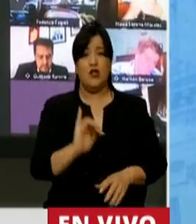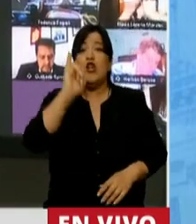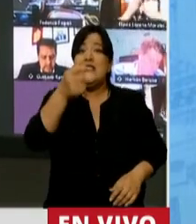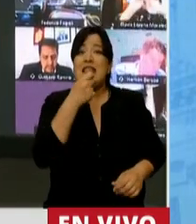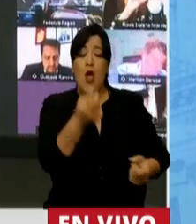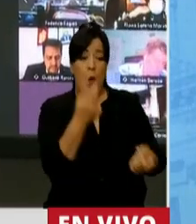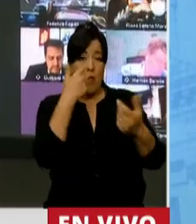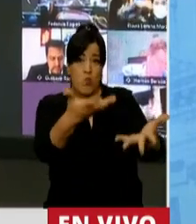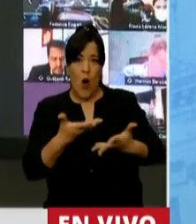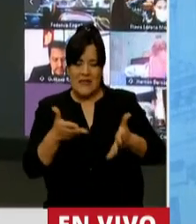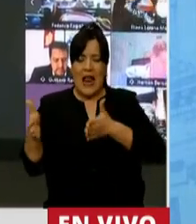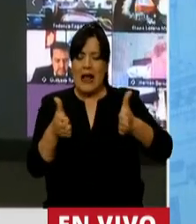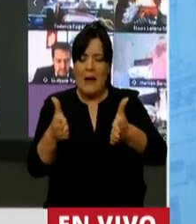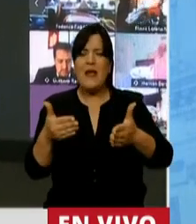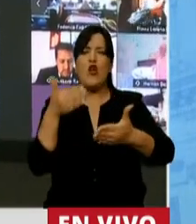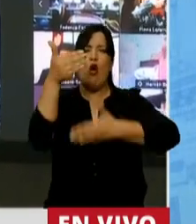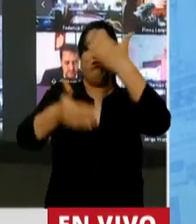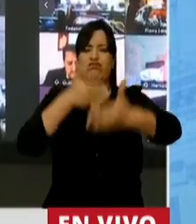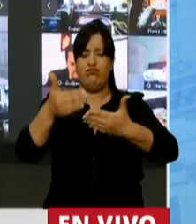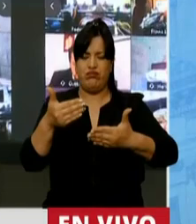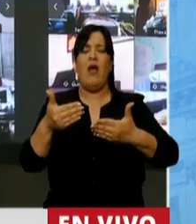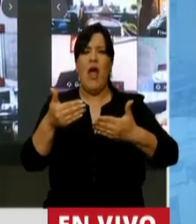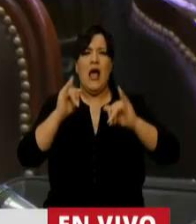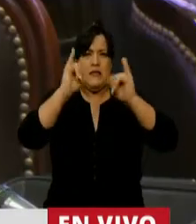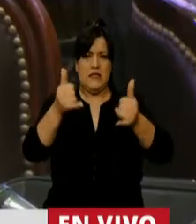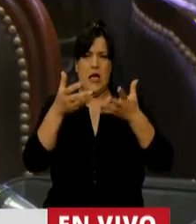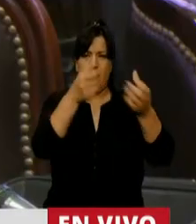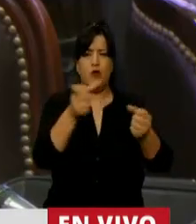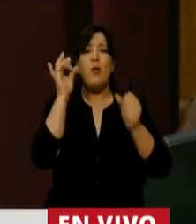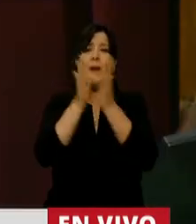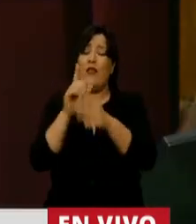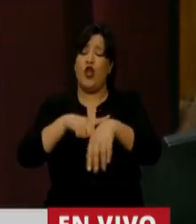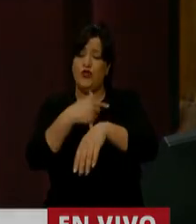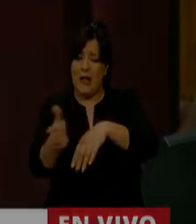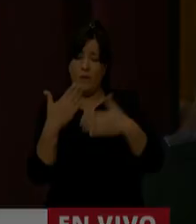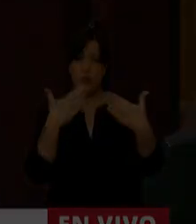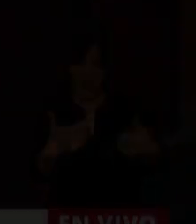un rumbo hacia el progreso y el desarrollo. Muchas gracias y perdón por el tiempo. Gracias, diputado.